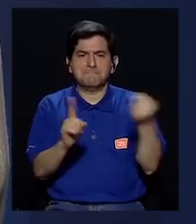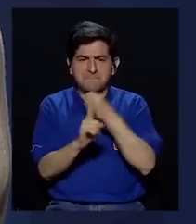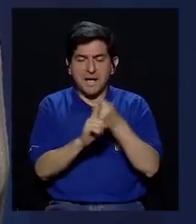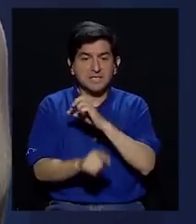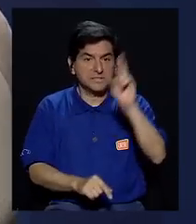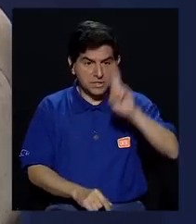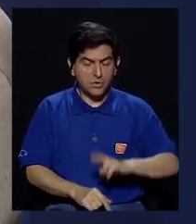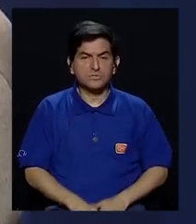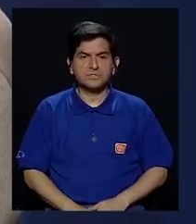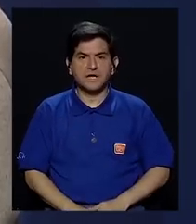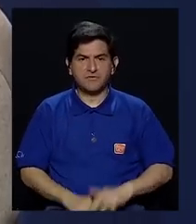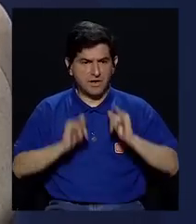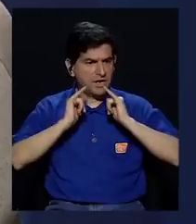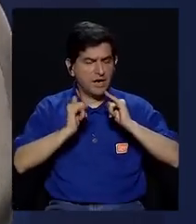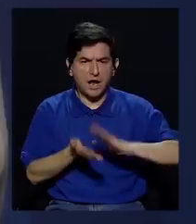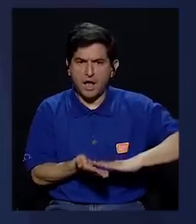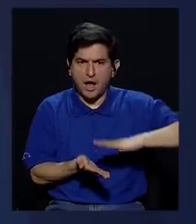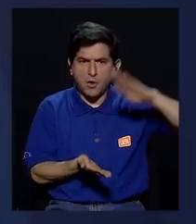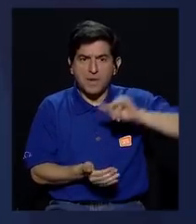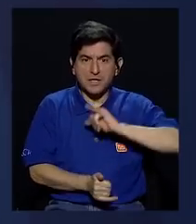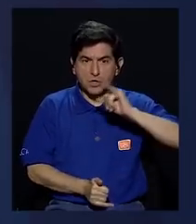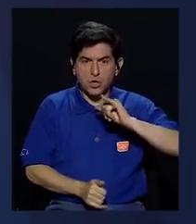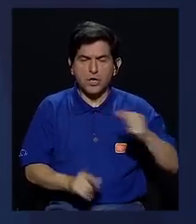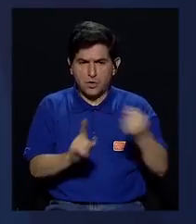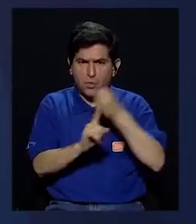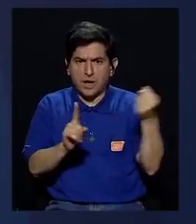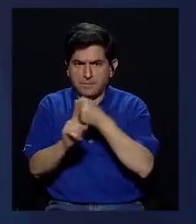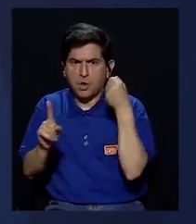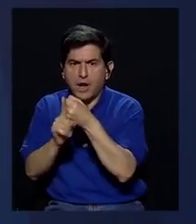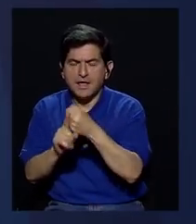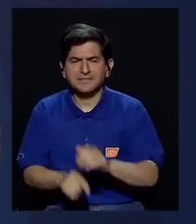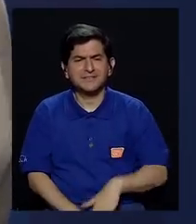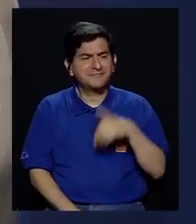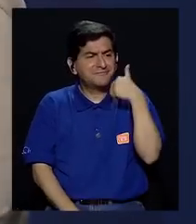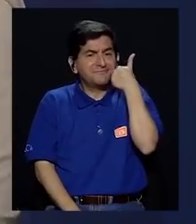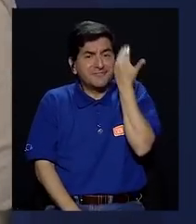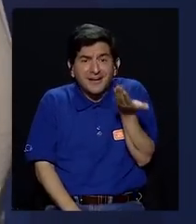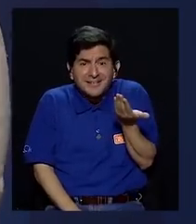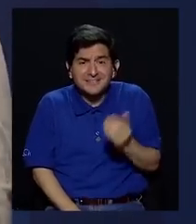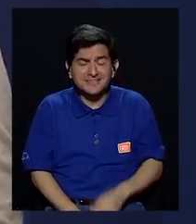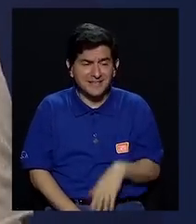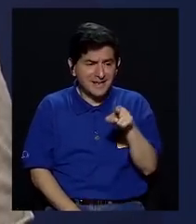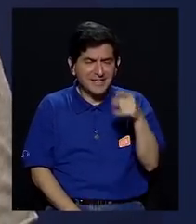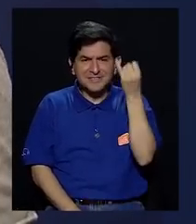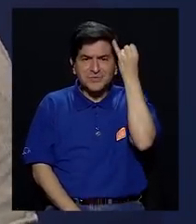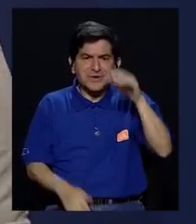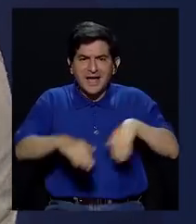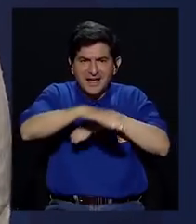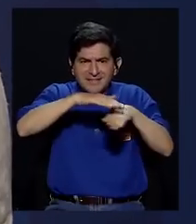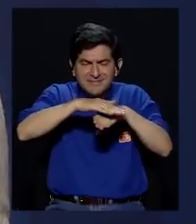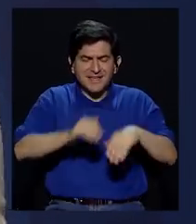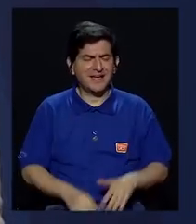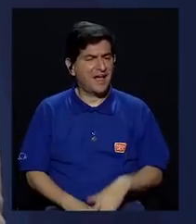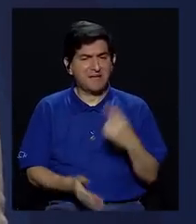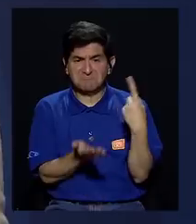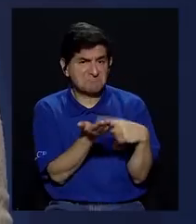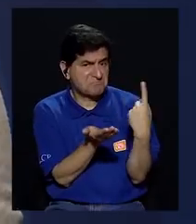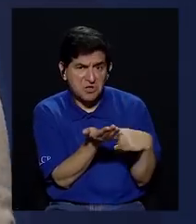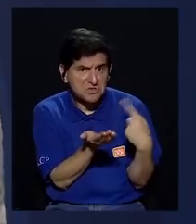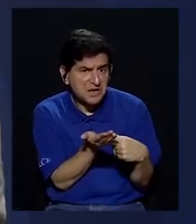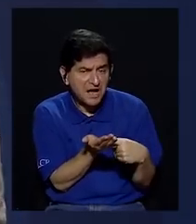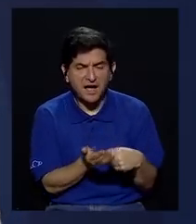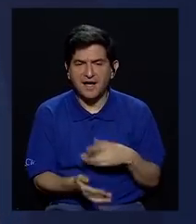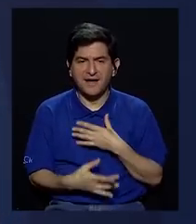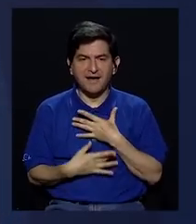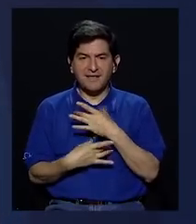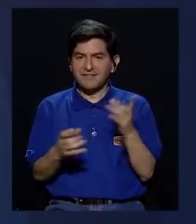desigualdad en Costa Rica aumenta y al mismo tiempo aumenta la violencia. Es que es muy fácil. Eso es básico. Que no se esté discutiendo